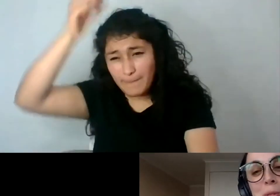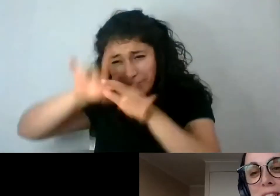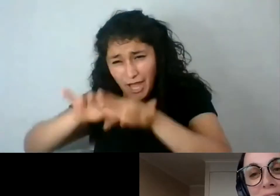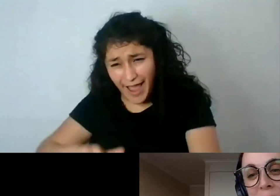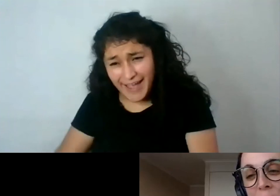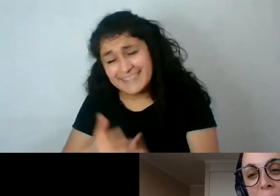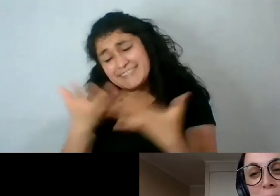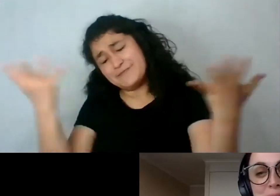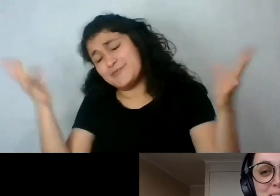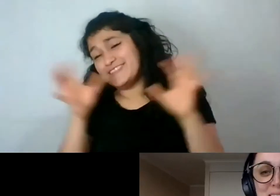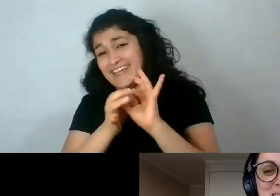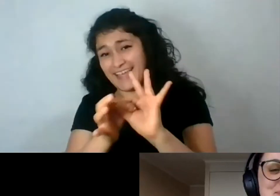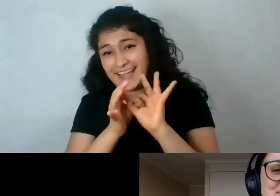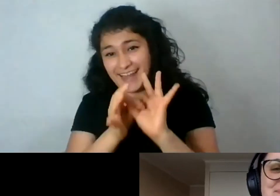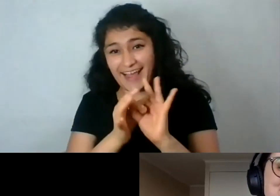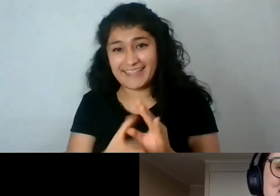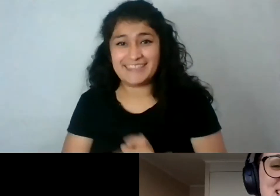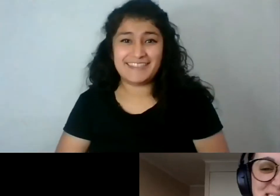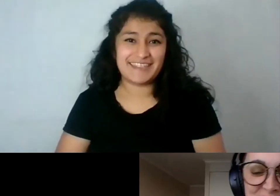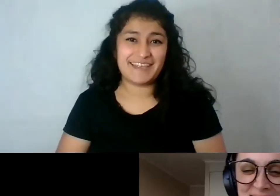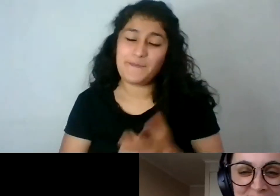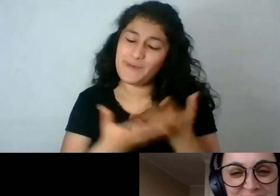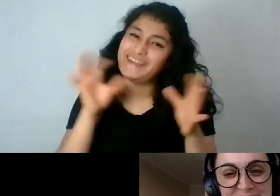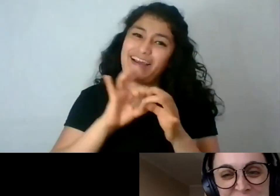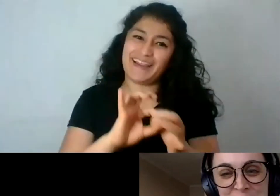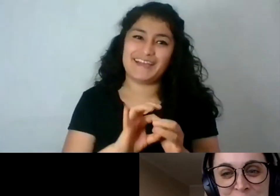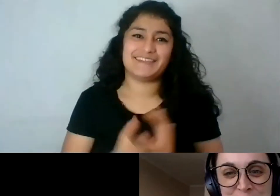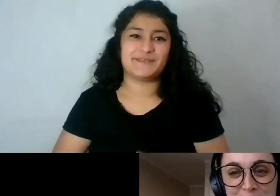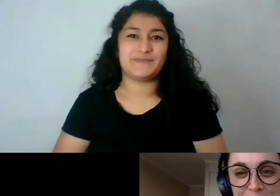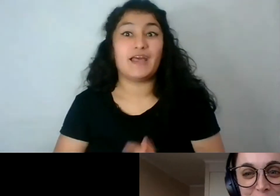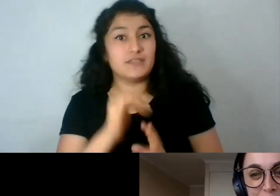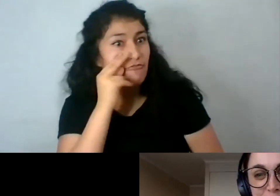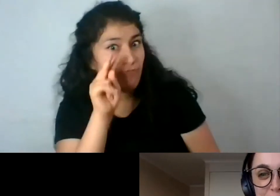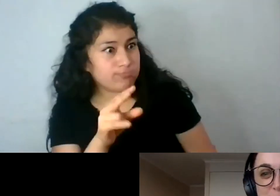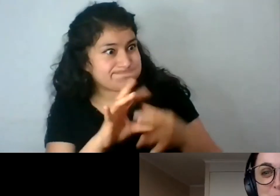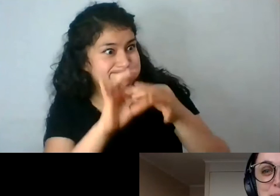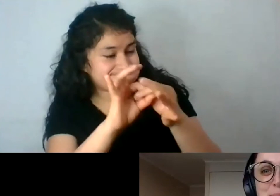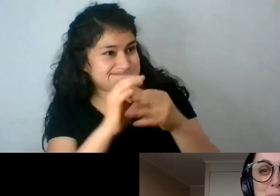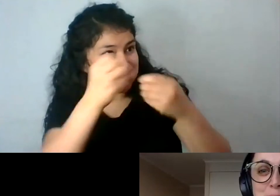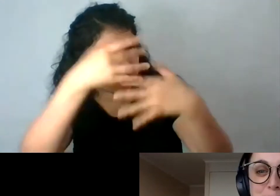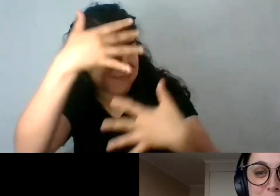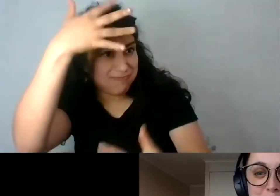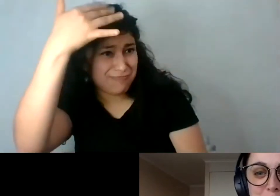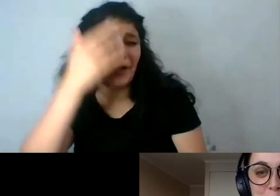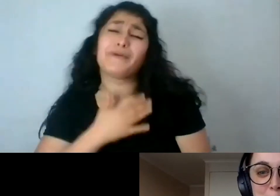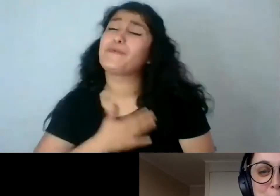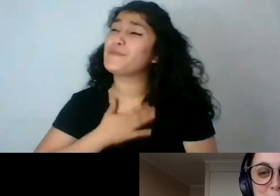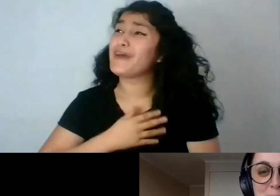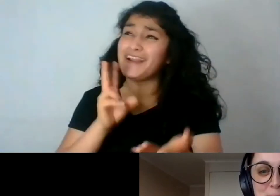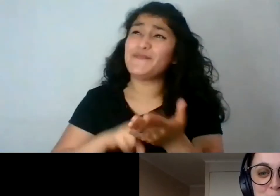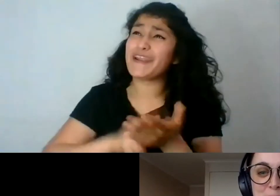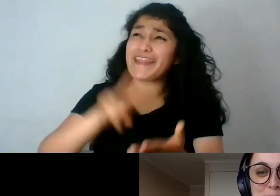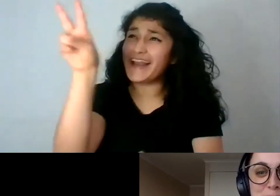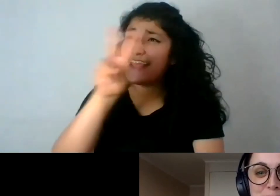muchísimo. Sí. Gracias. Muchos agradecimientos en el chat. Qué ganas de poder leerlos a todos. Pero